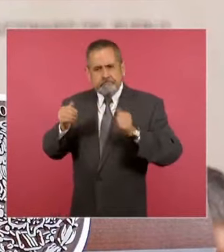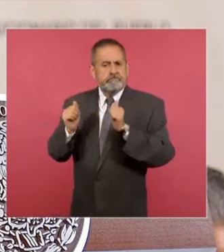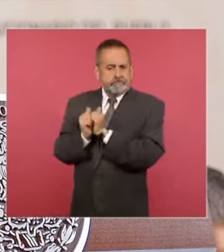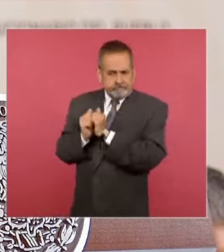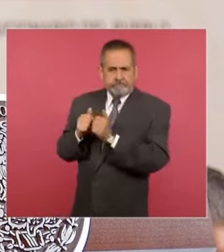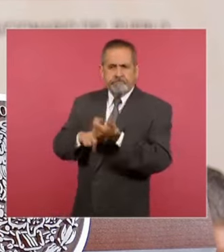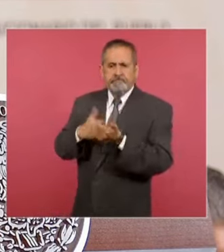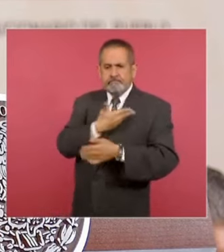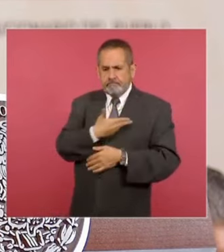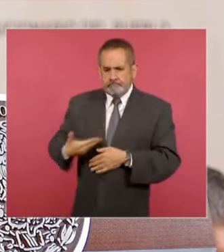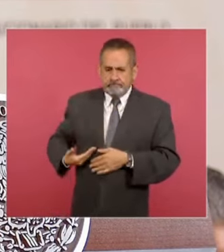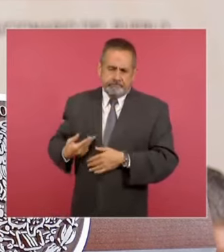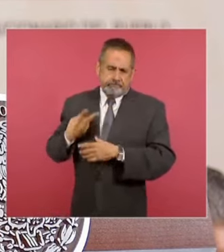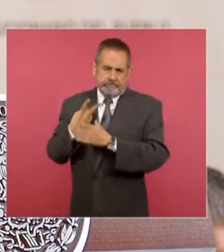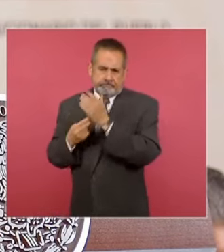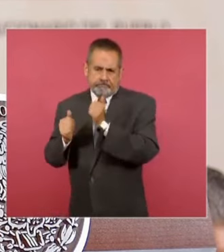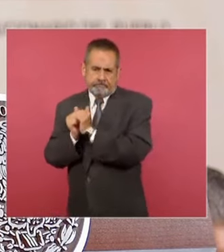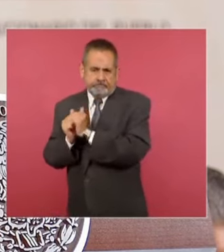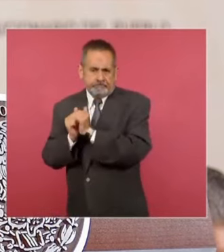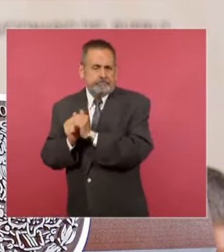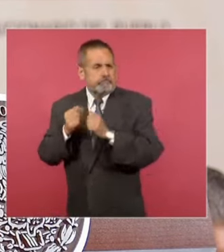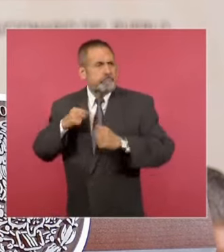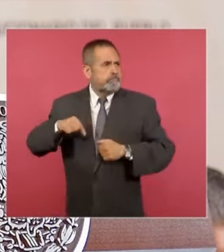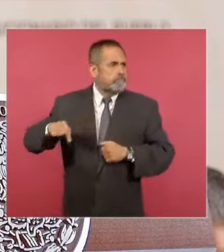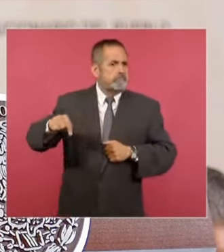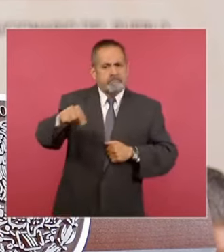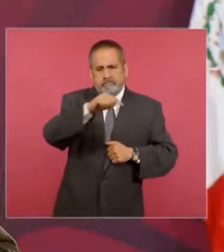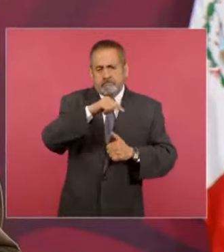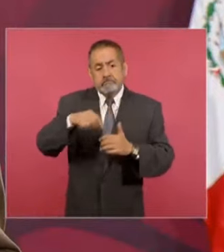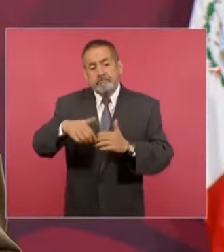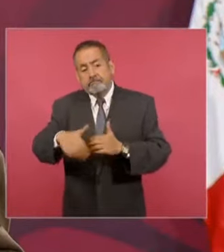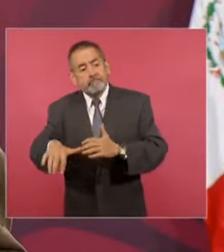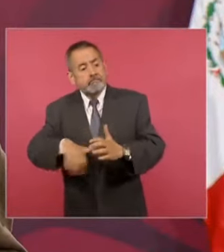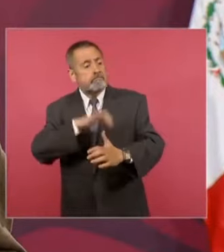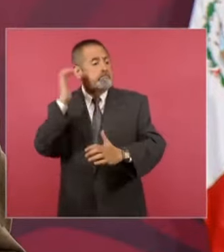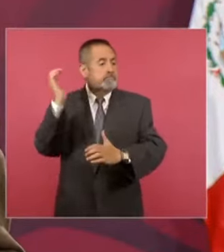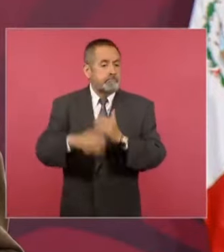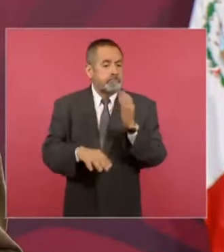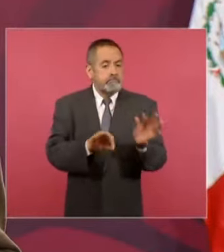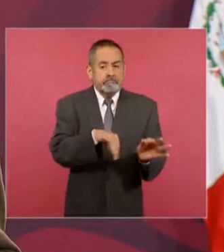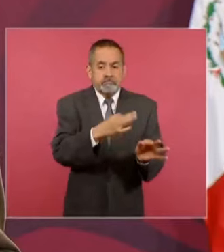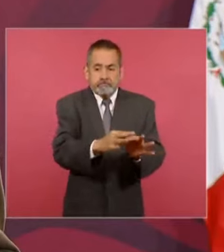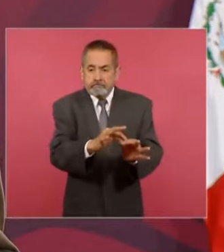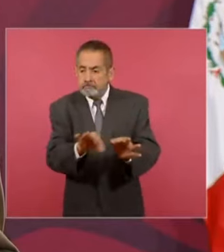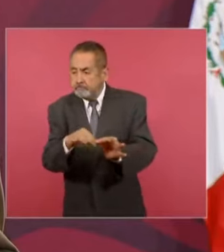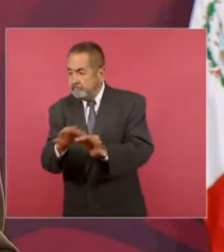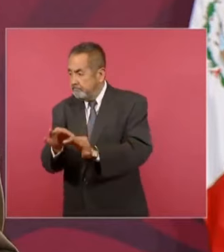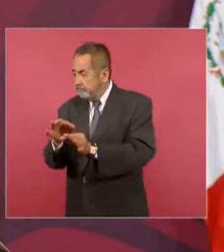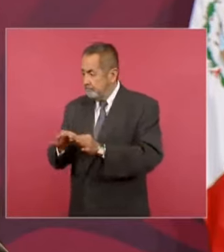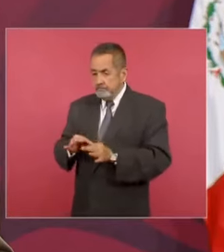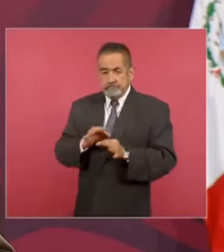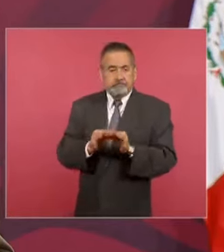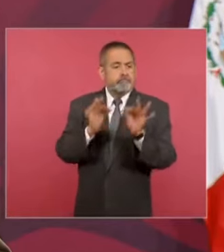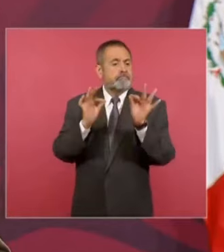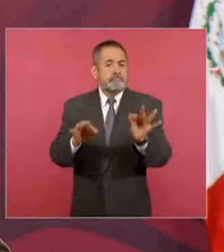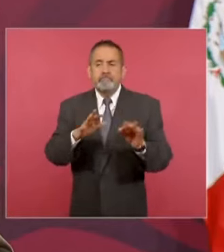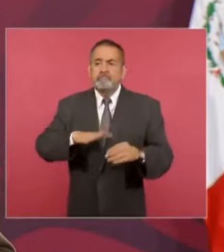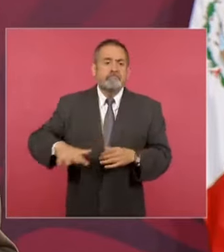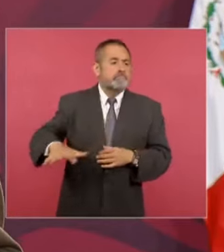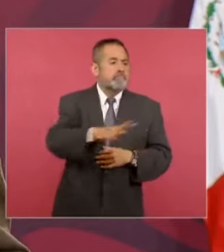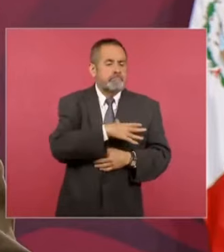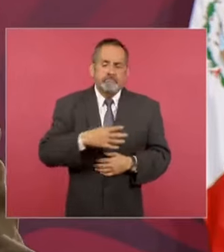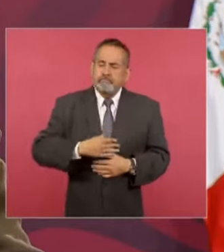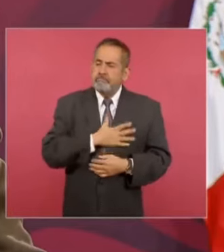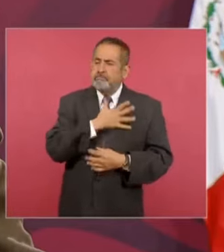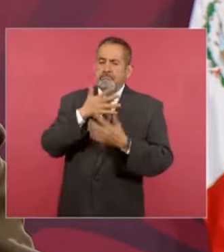aquí acompañando al presidente, concluyendo todas estas tareas que van a traer bienestar, desarrollo,